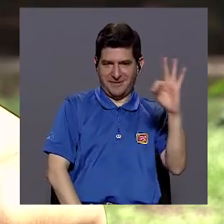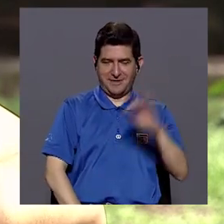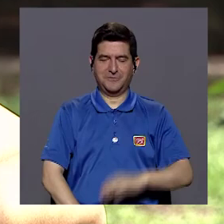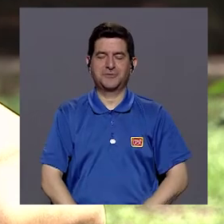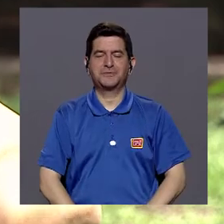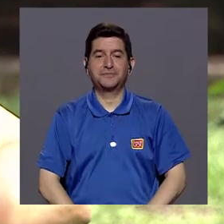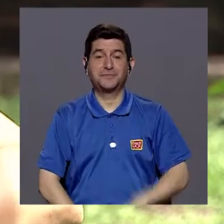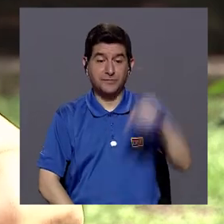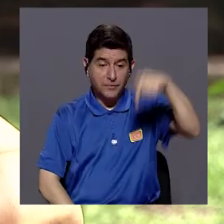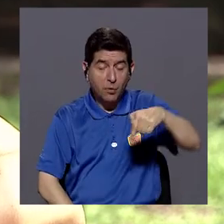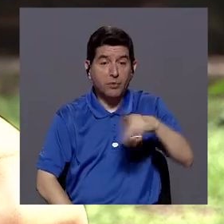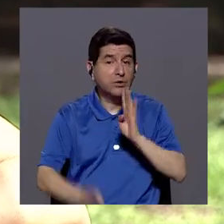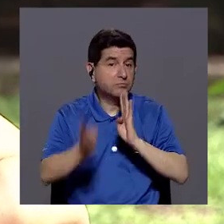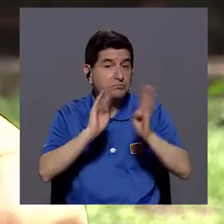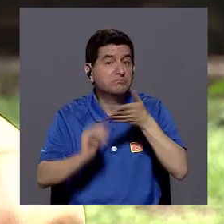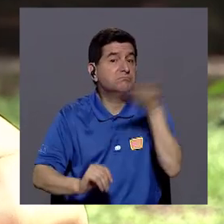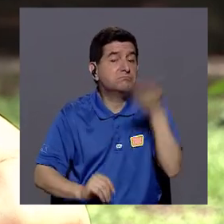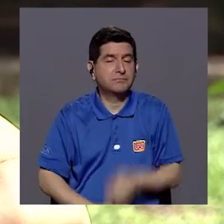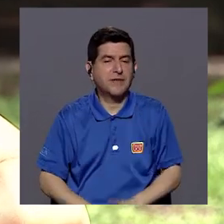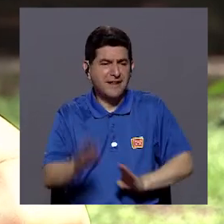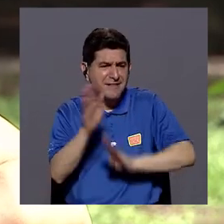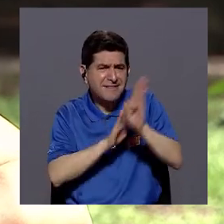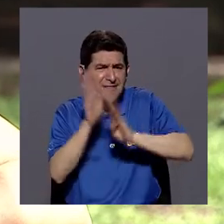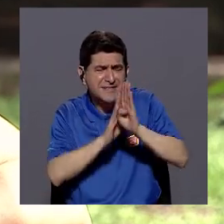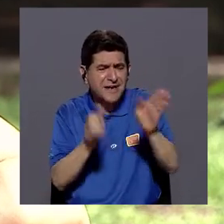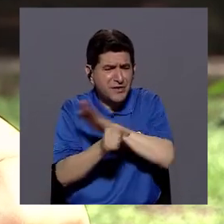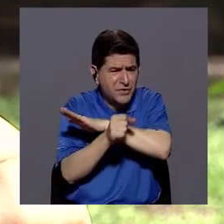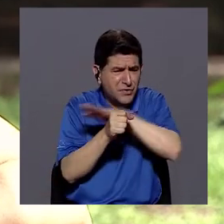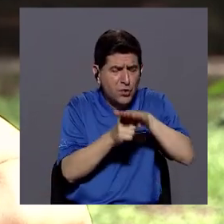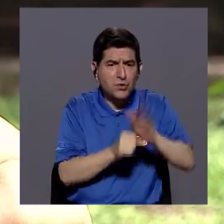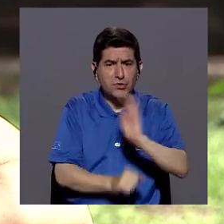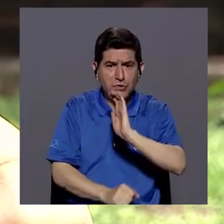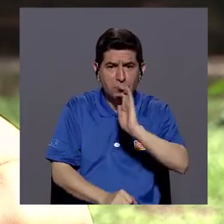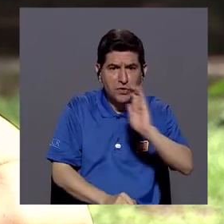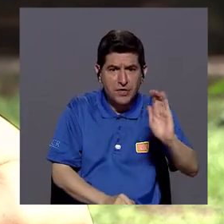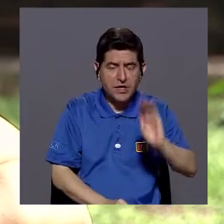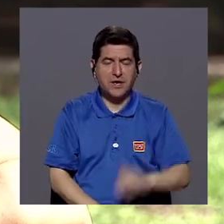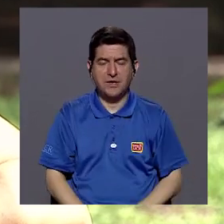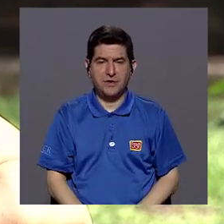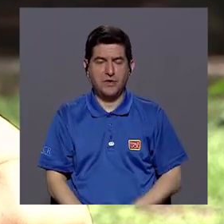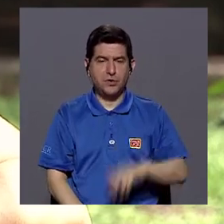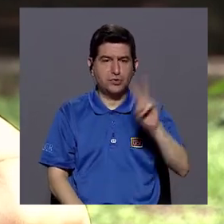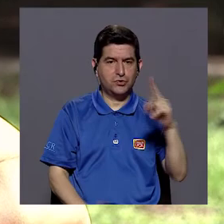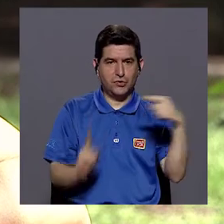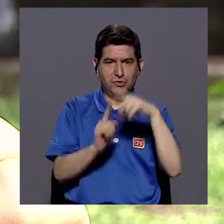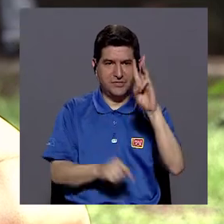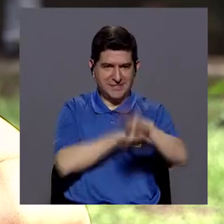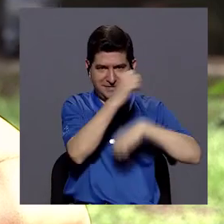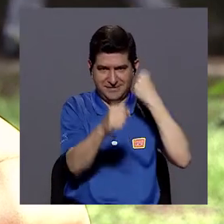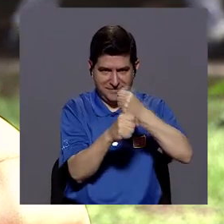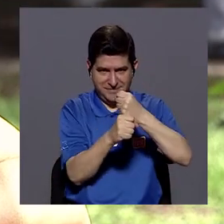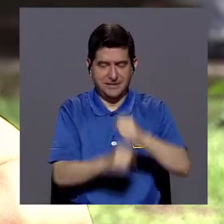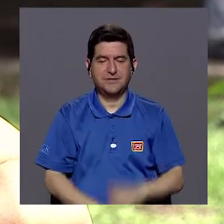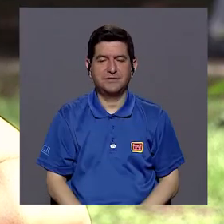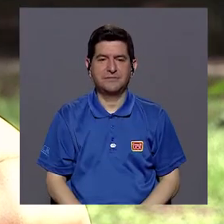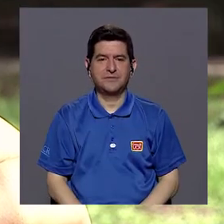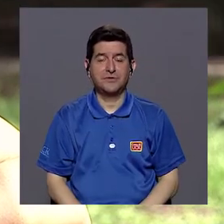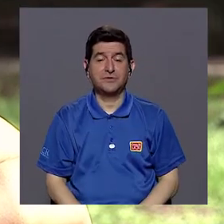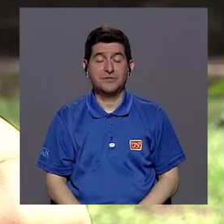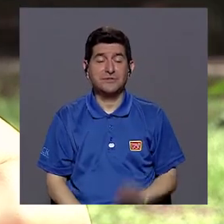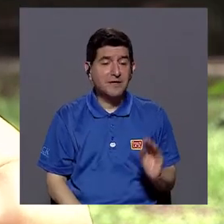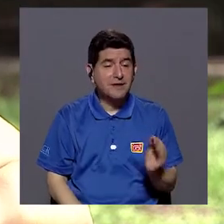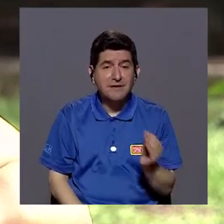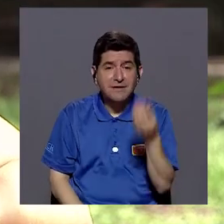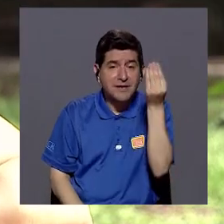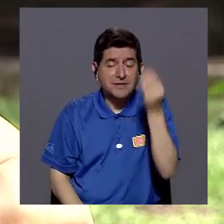Fernández. Hoy para conversar sobre el desarrollo integral en niños entre 2 y 6 años. Y es que